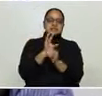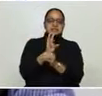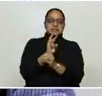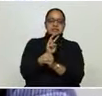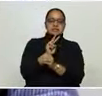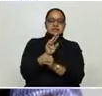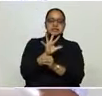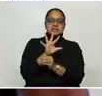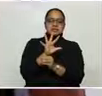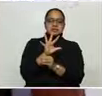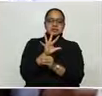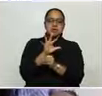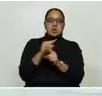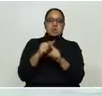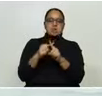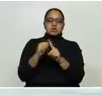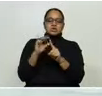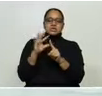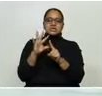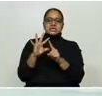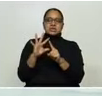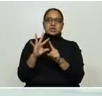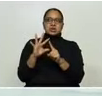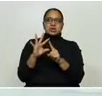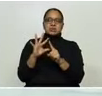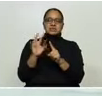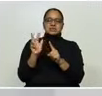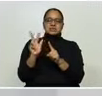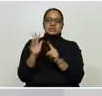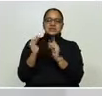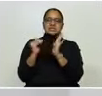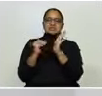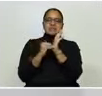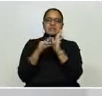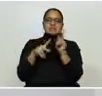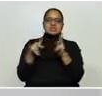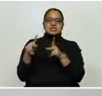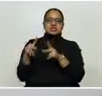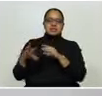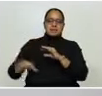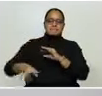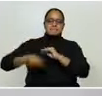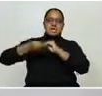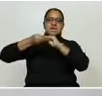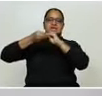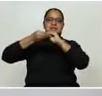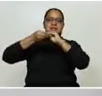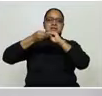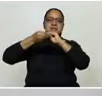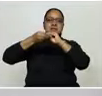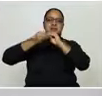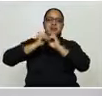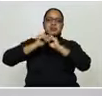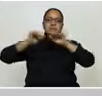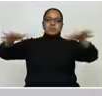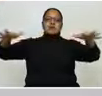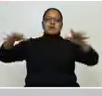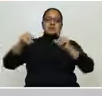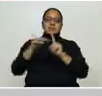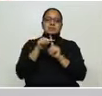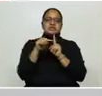casos, podríamos hablar de 3 mil. eso podríamos tener en la calle de positivos,